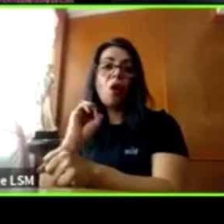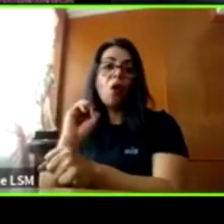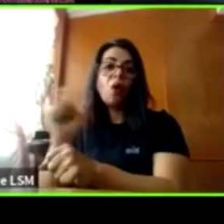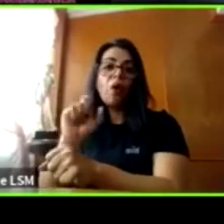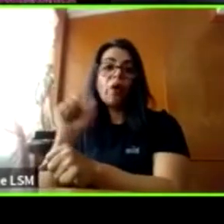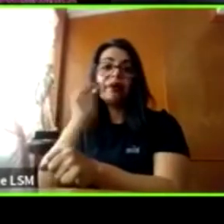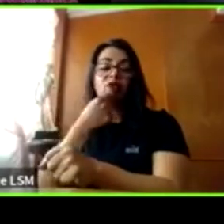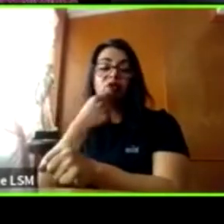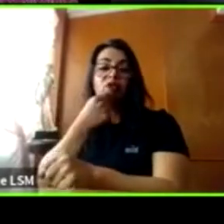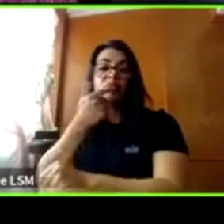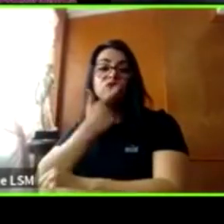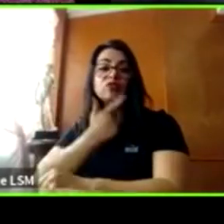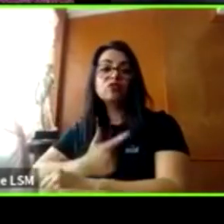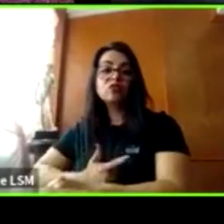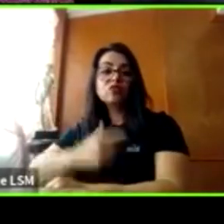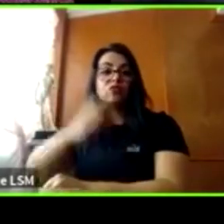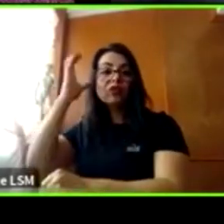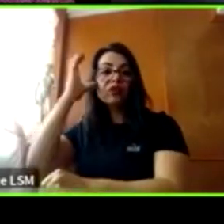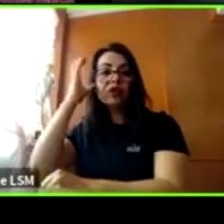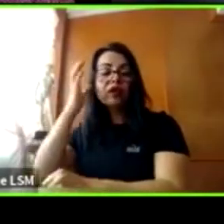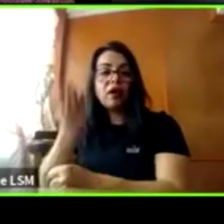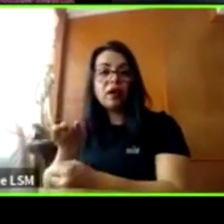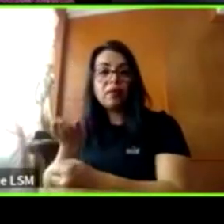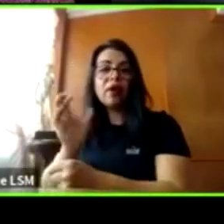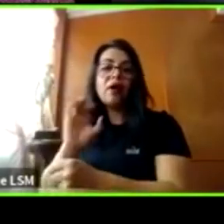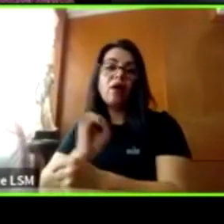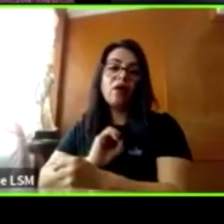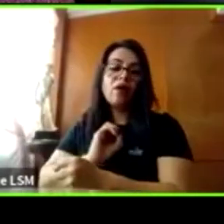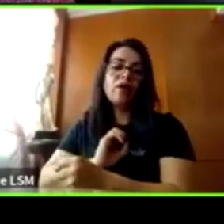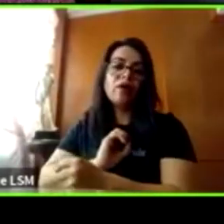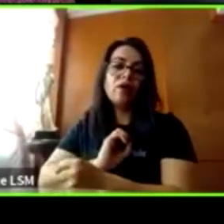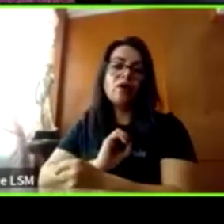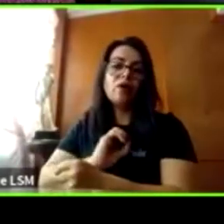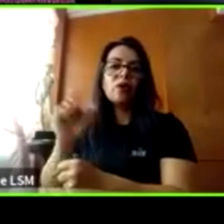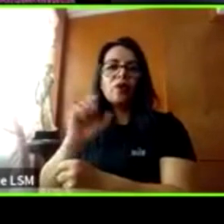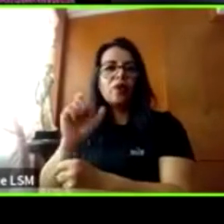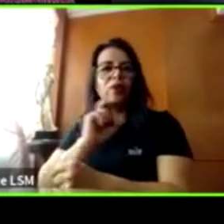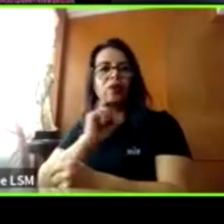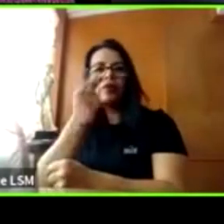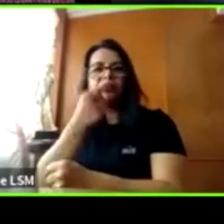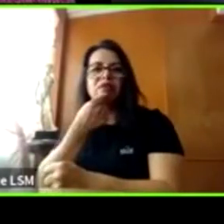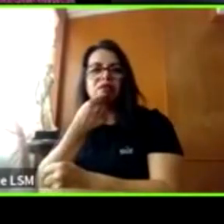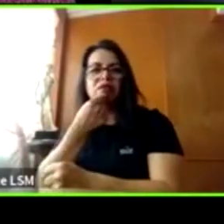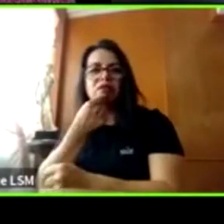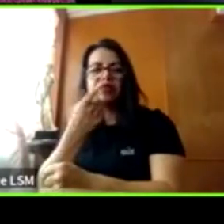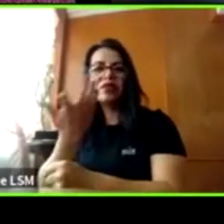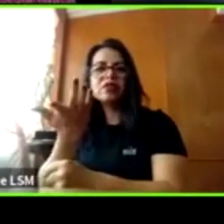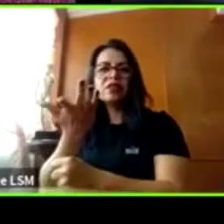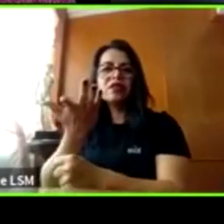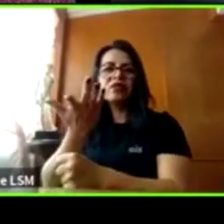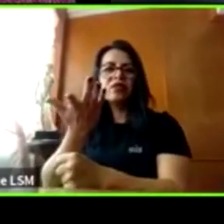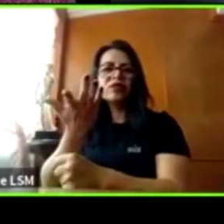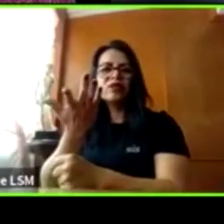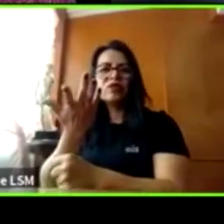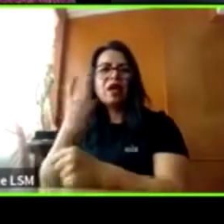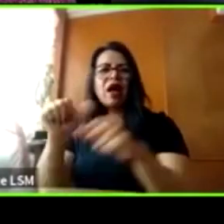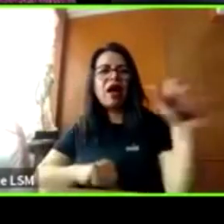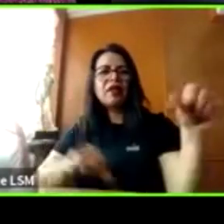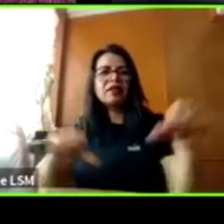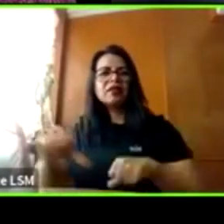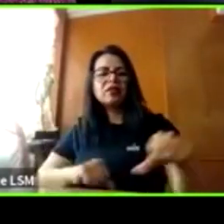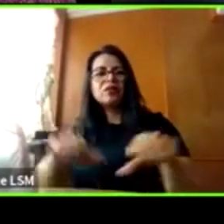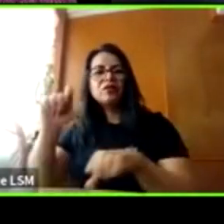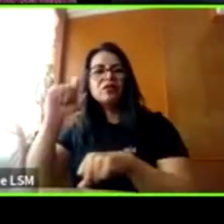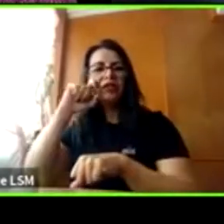dominaron los esfínteres, cuando los niños a veces se comportan de manera hipersexualizada, se vuelven niñas